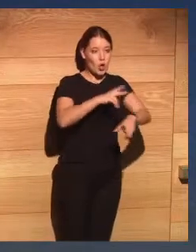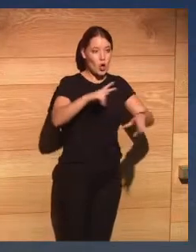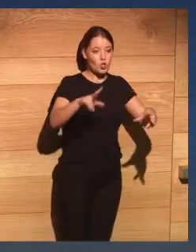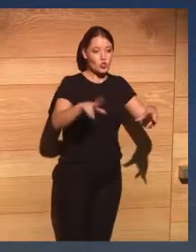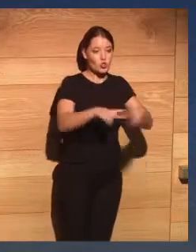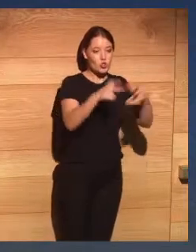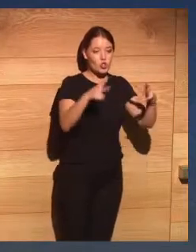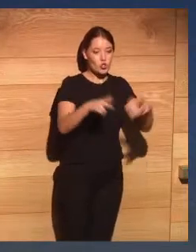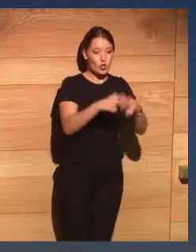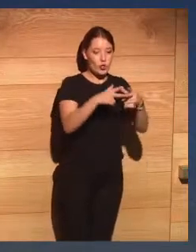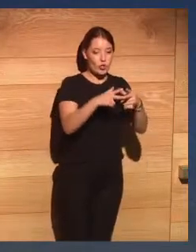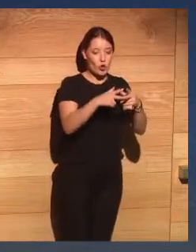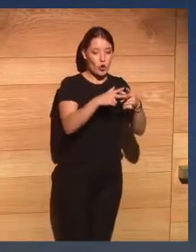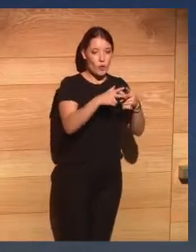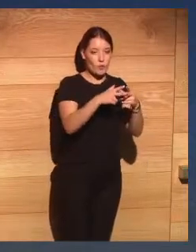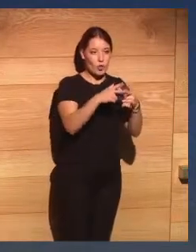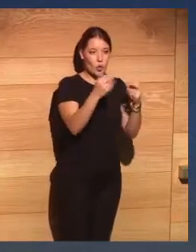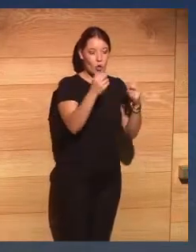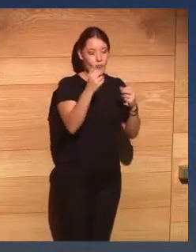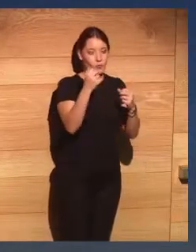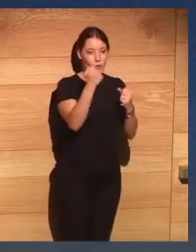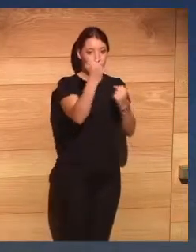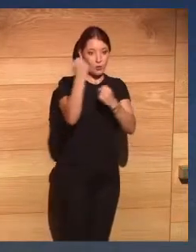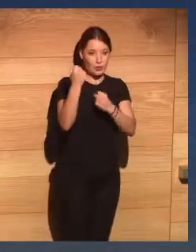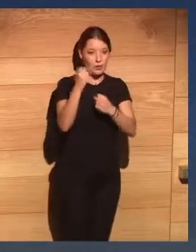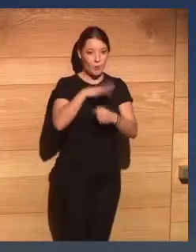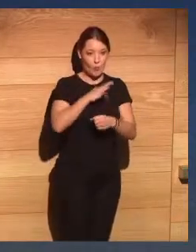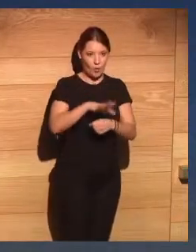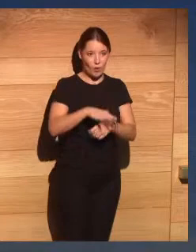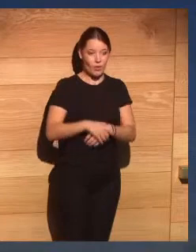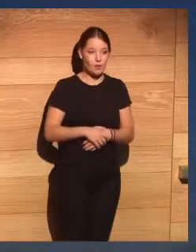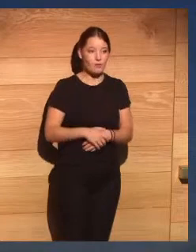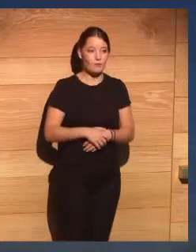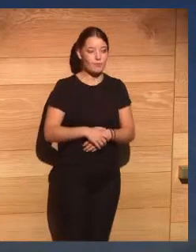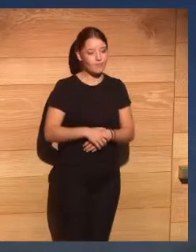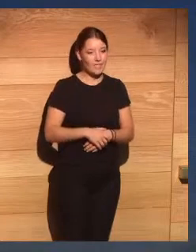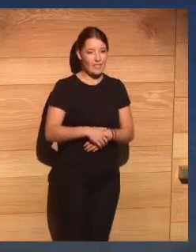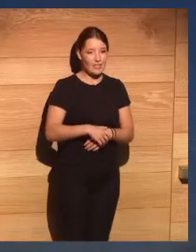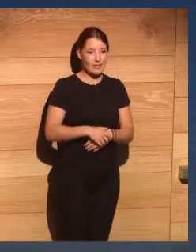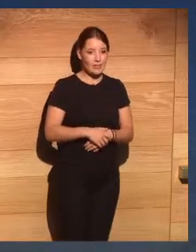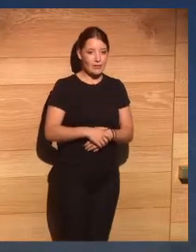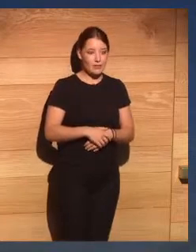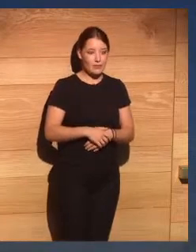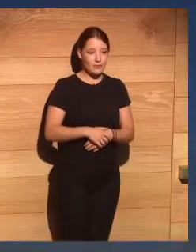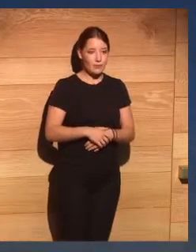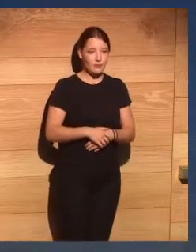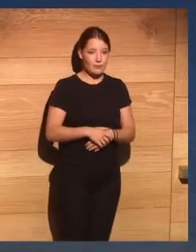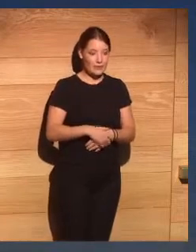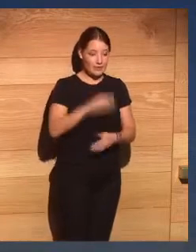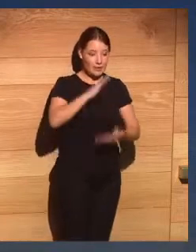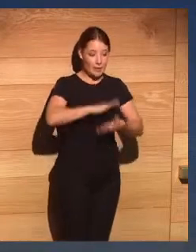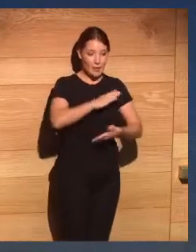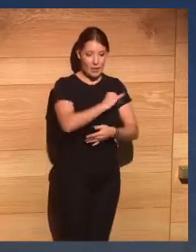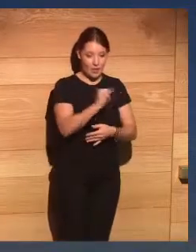pocos respetuosos con la libertad o pocos respetuosos con la dignidad humana puedan tener estas capacidades